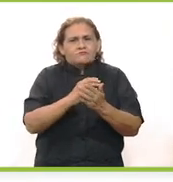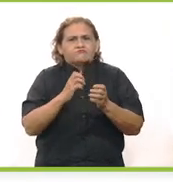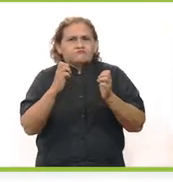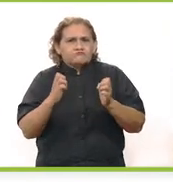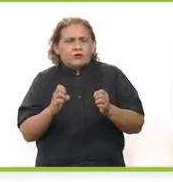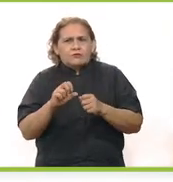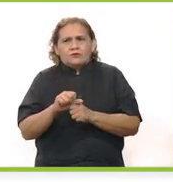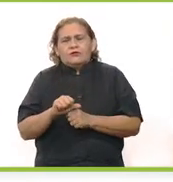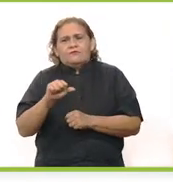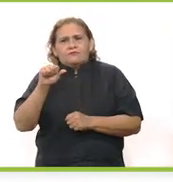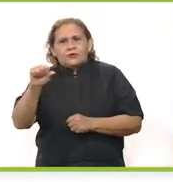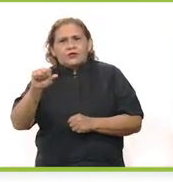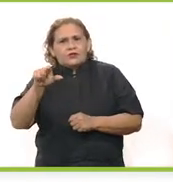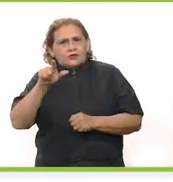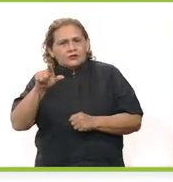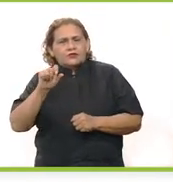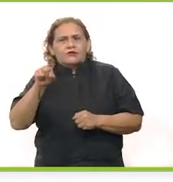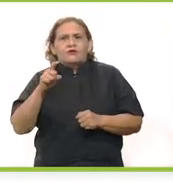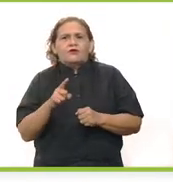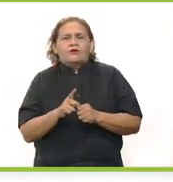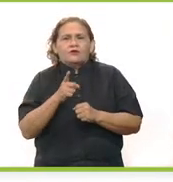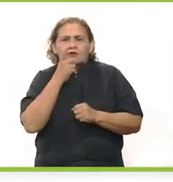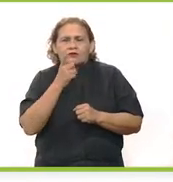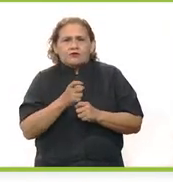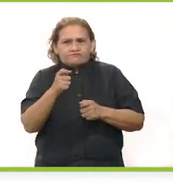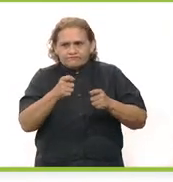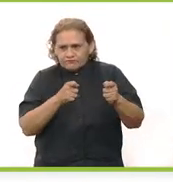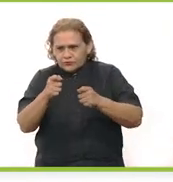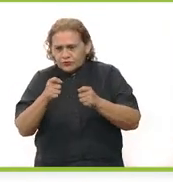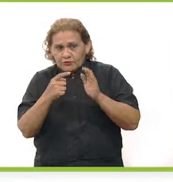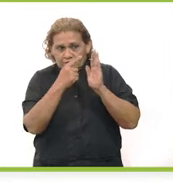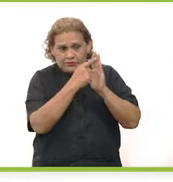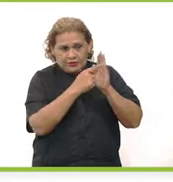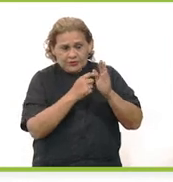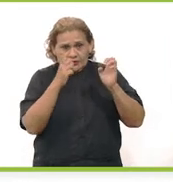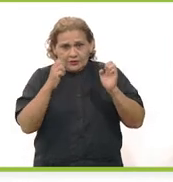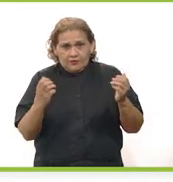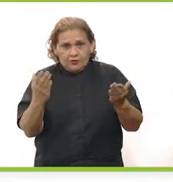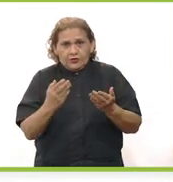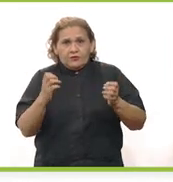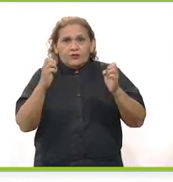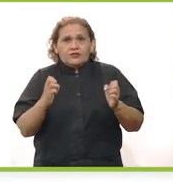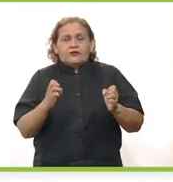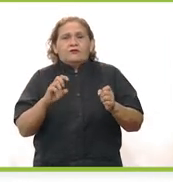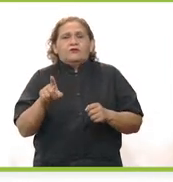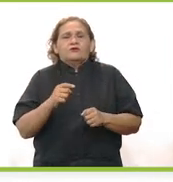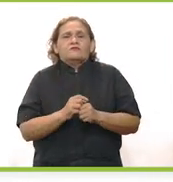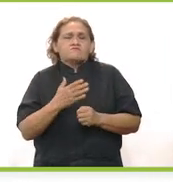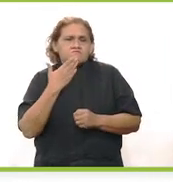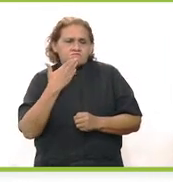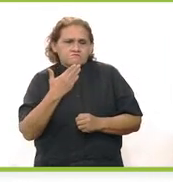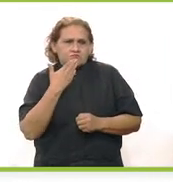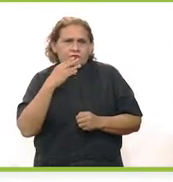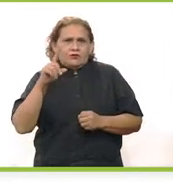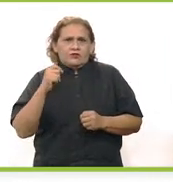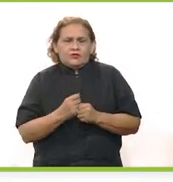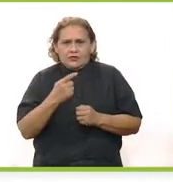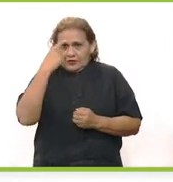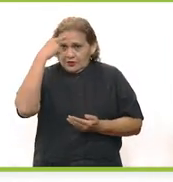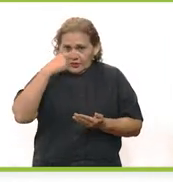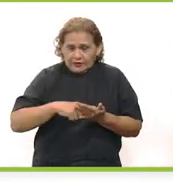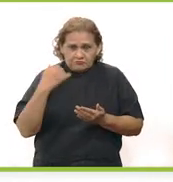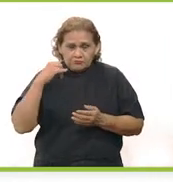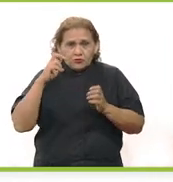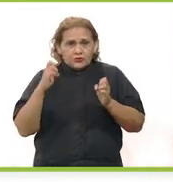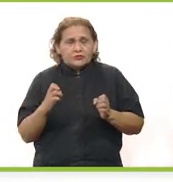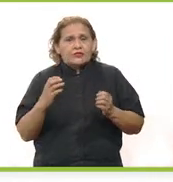empezado a bajar otra vez, andamos en 16, 17, lo que quiere decir es que las estrategias y las medidas que estamos tomando, las han sido productivas y